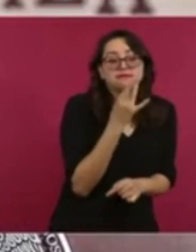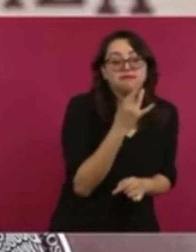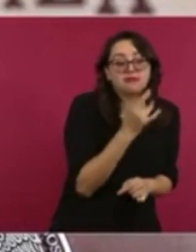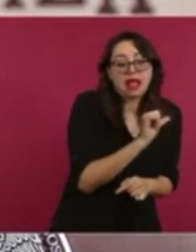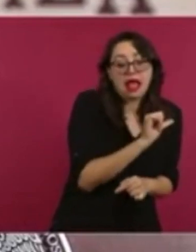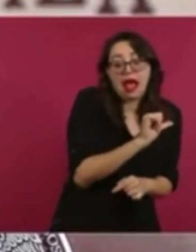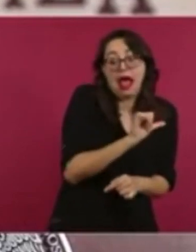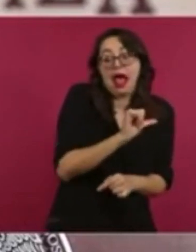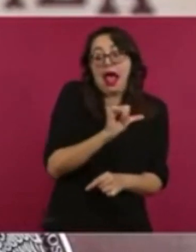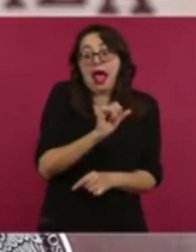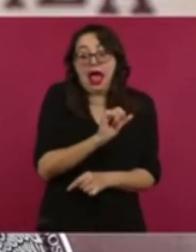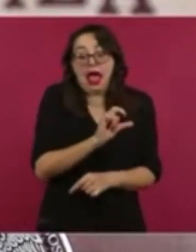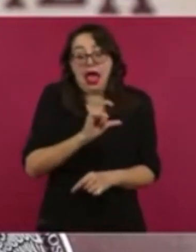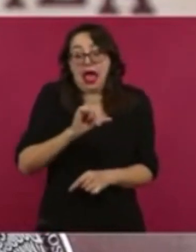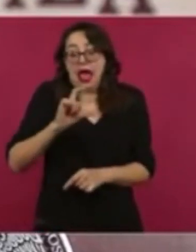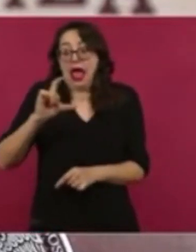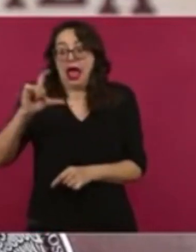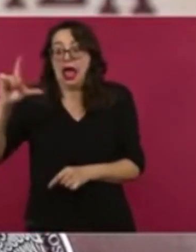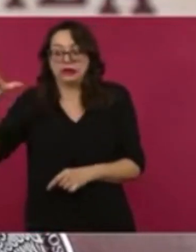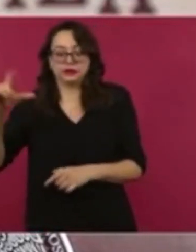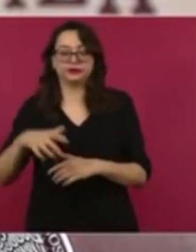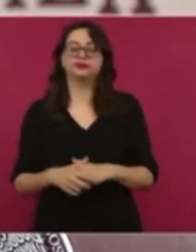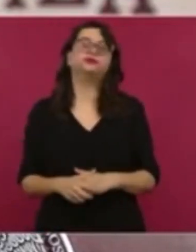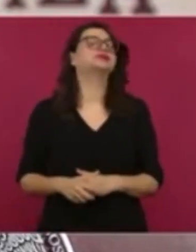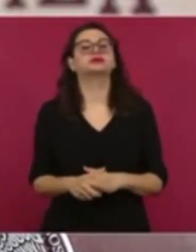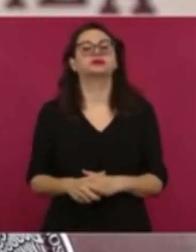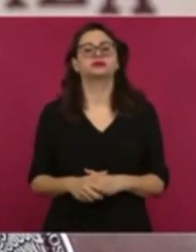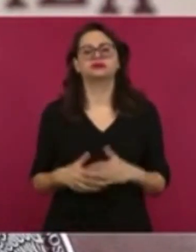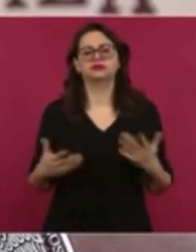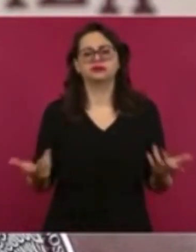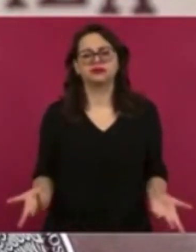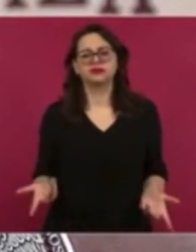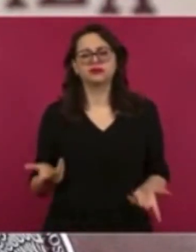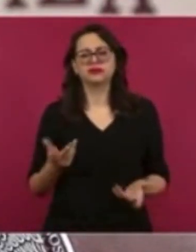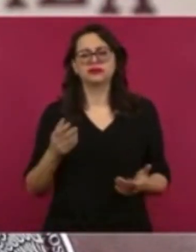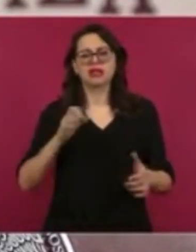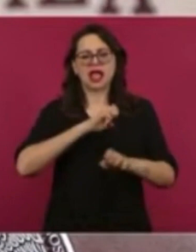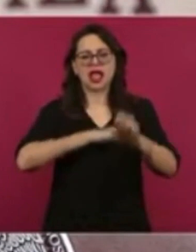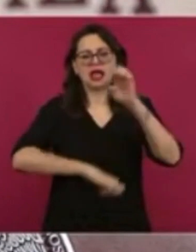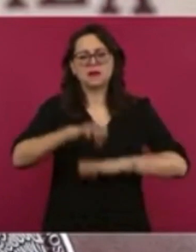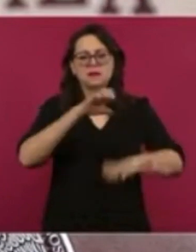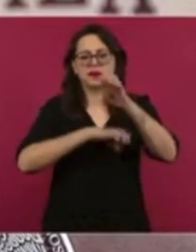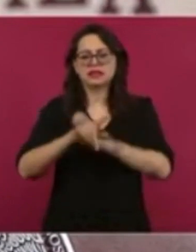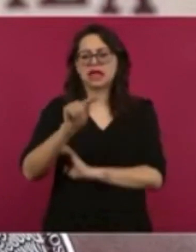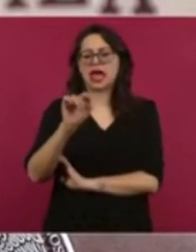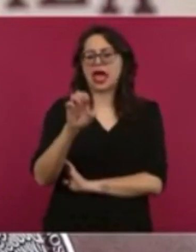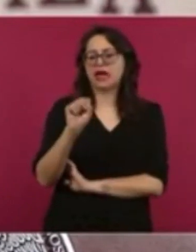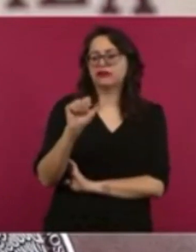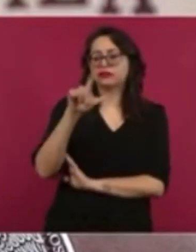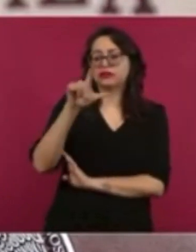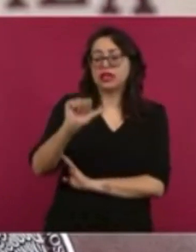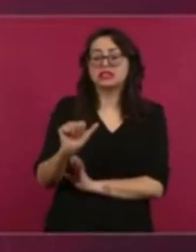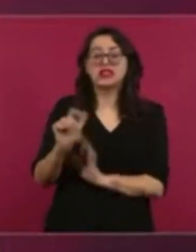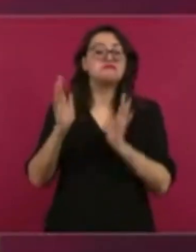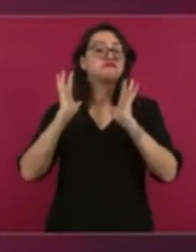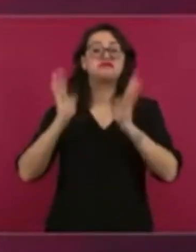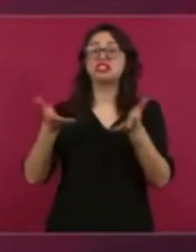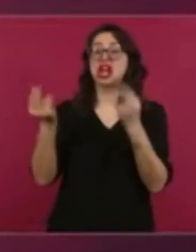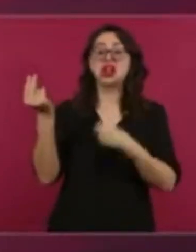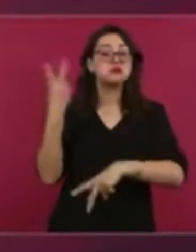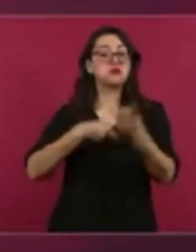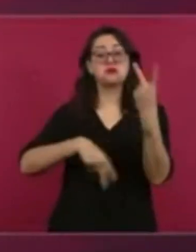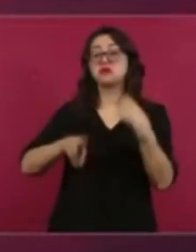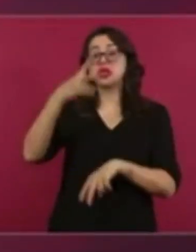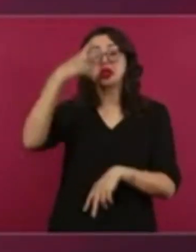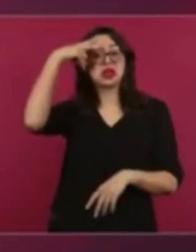Tesla sí instalará fábrica de autos eléctricos en México, a pesar de las mentiras difundidas